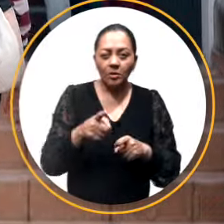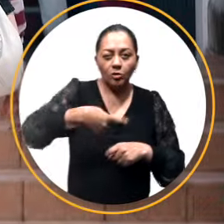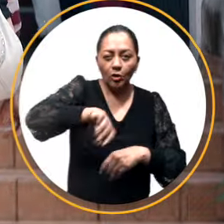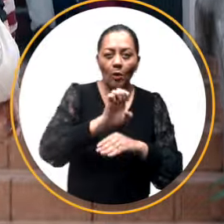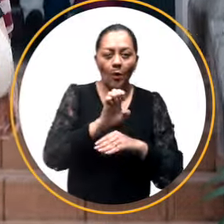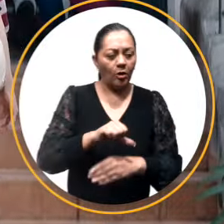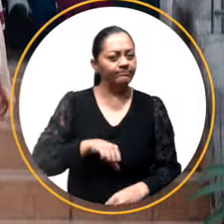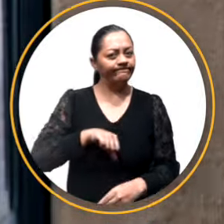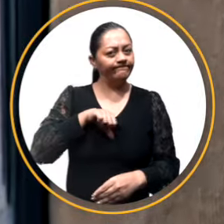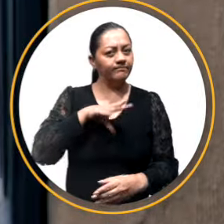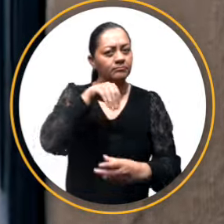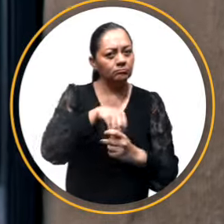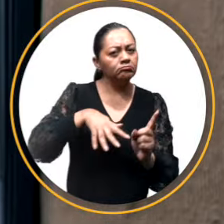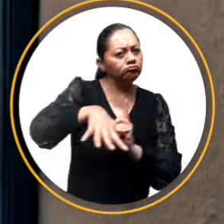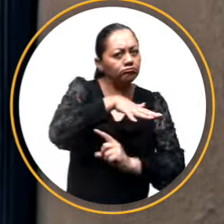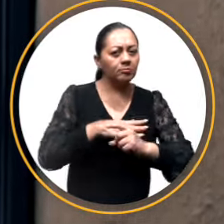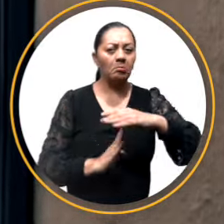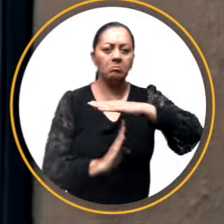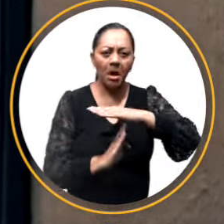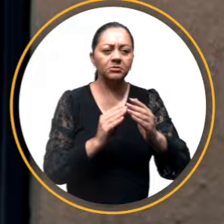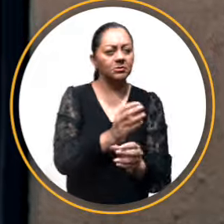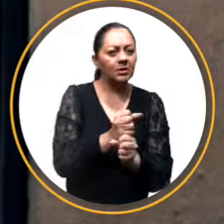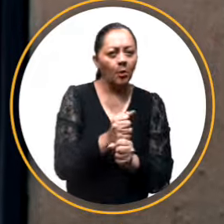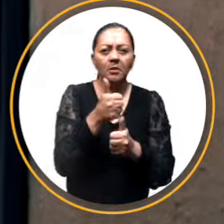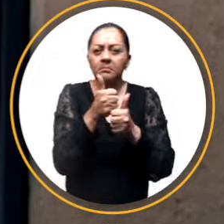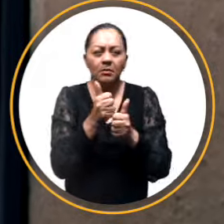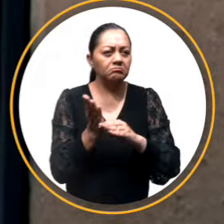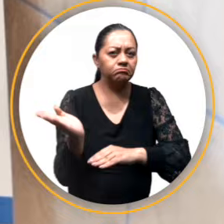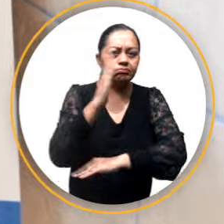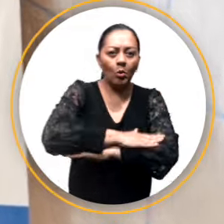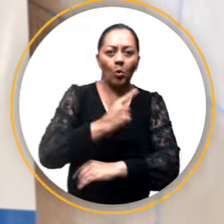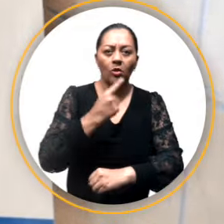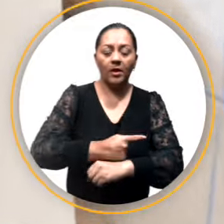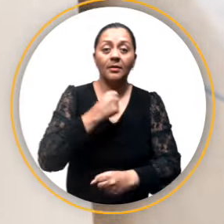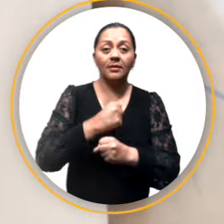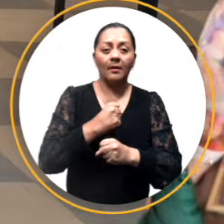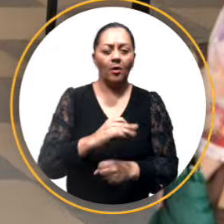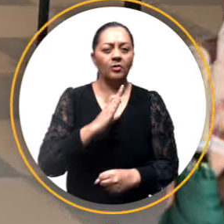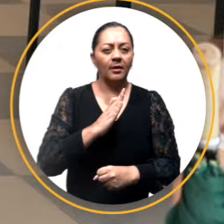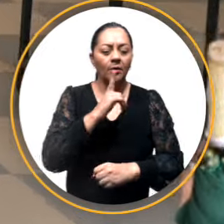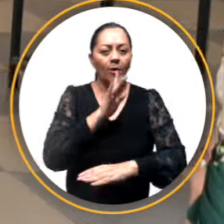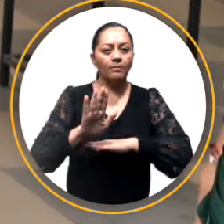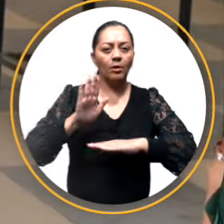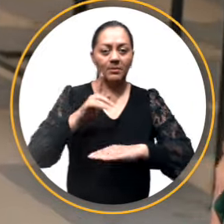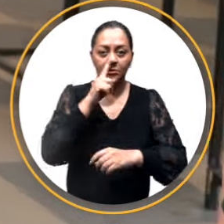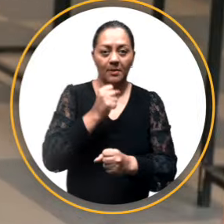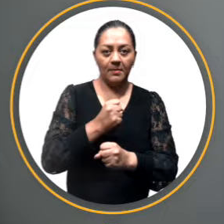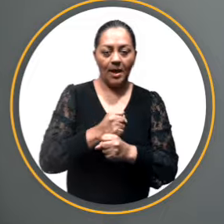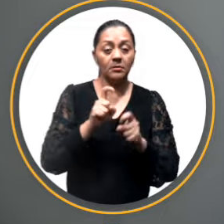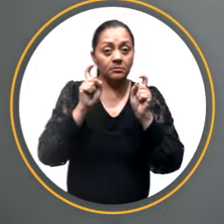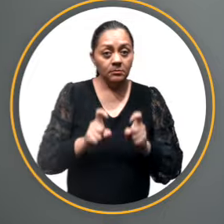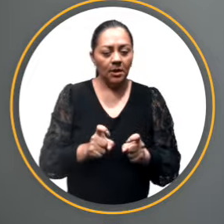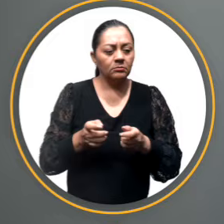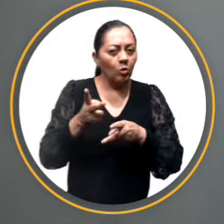de la población ecuatoriana, el ambiente de paz y seguridad durante la jornada electoral y el trabajo técnico comprometido de nuestros funcionarios